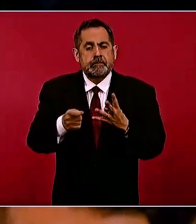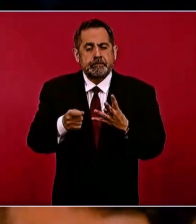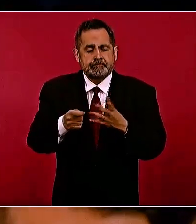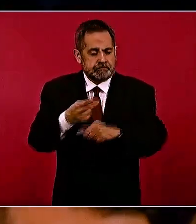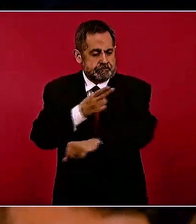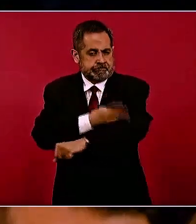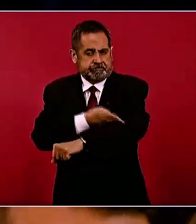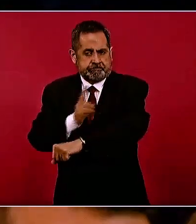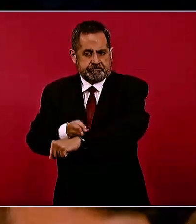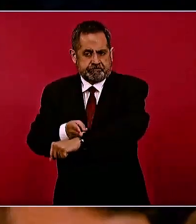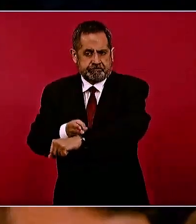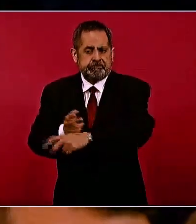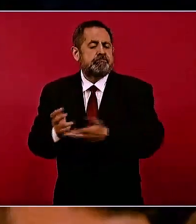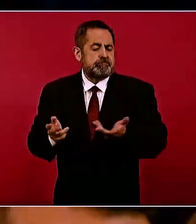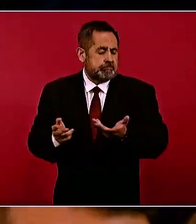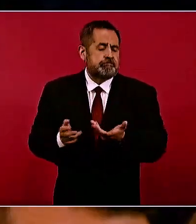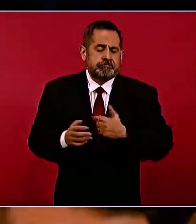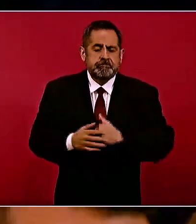honestidad.